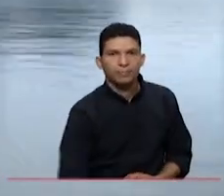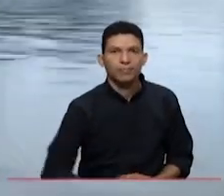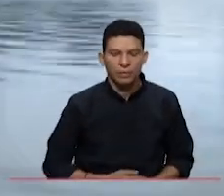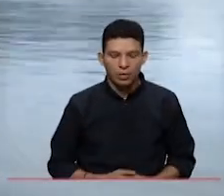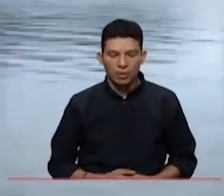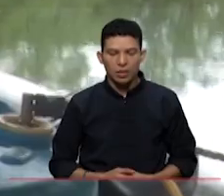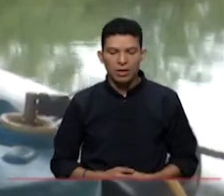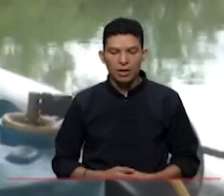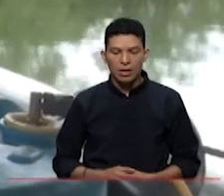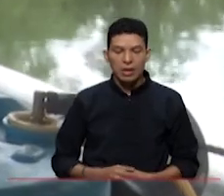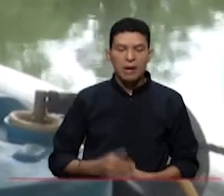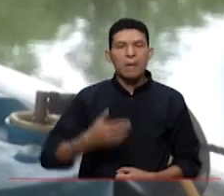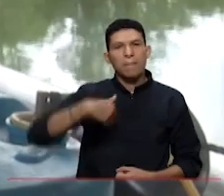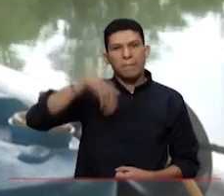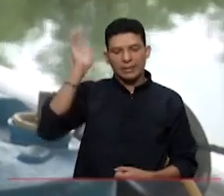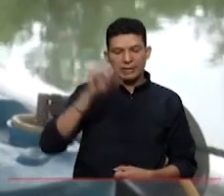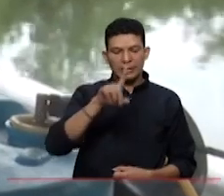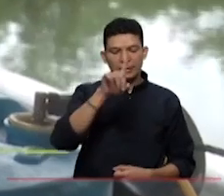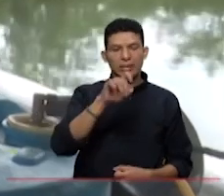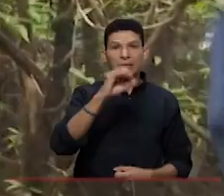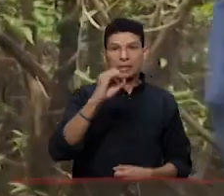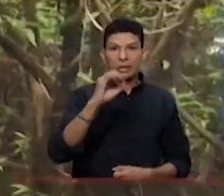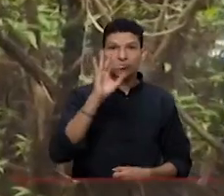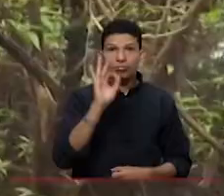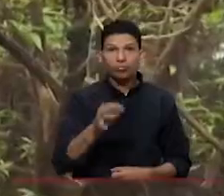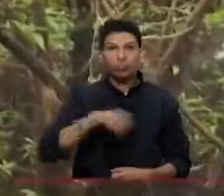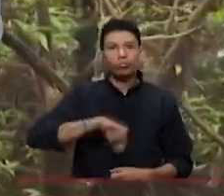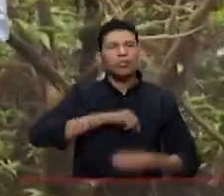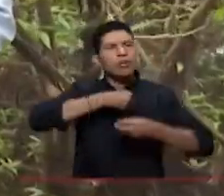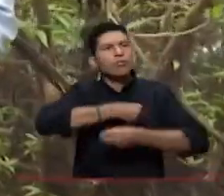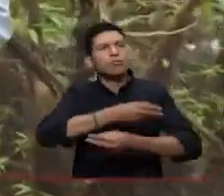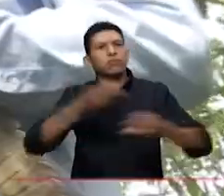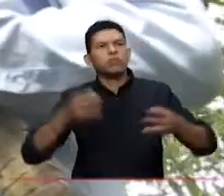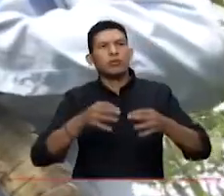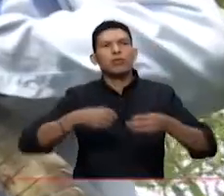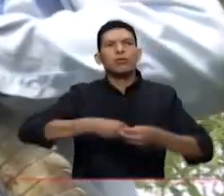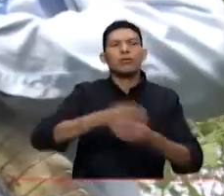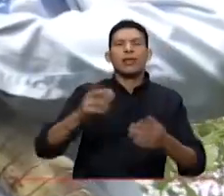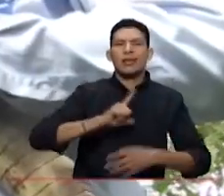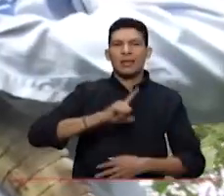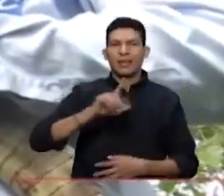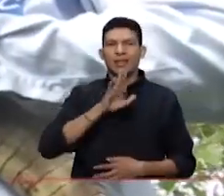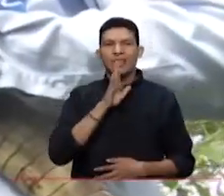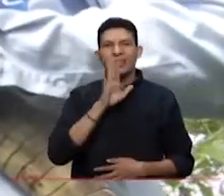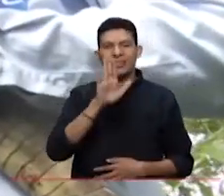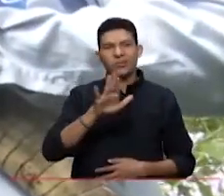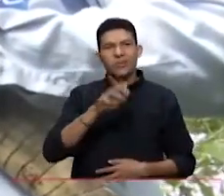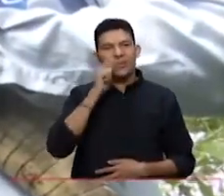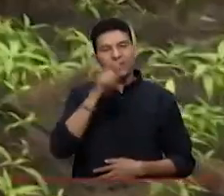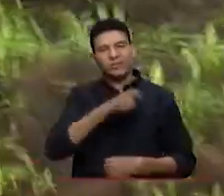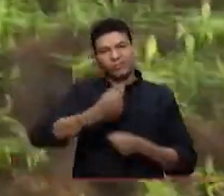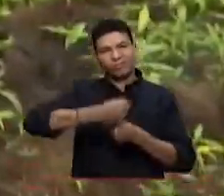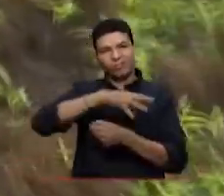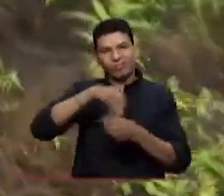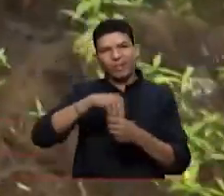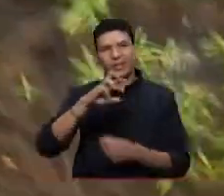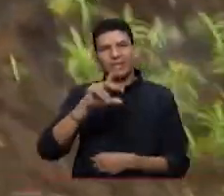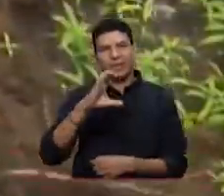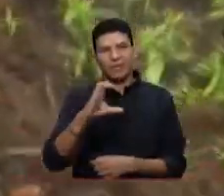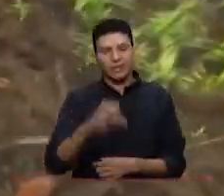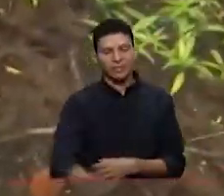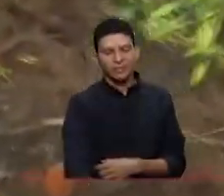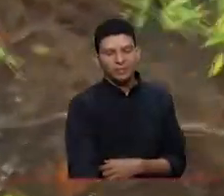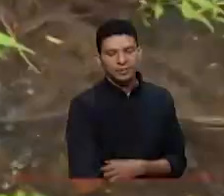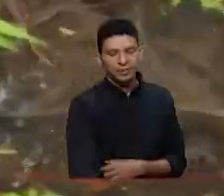Más de 60 individuos fueron los protagonistas de la liberación que fue liderada por los funcionarios de la CBC y el Dagma.